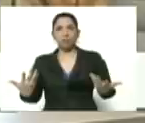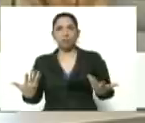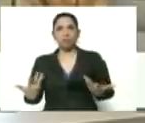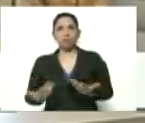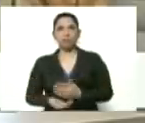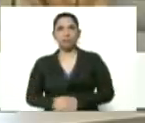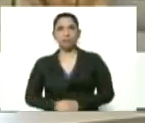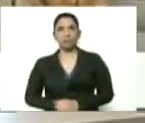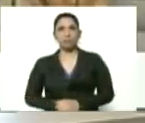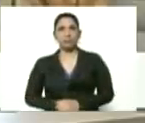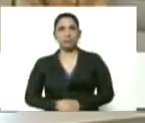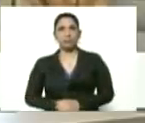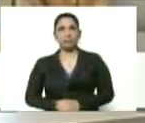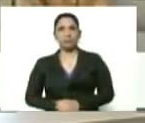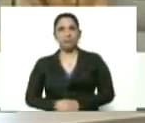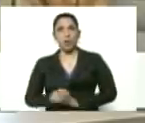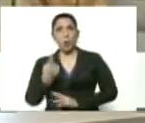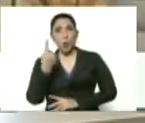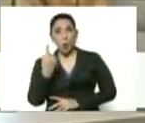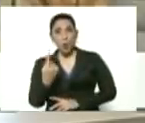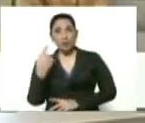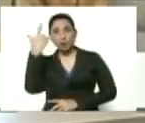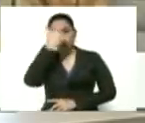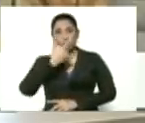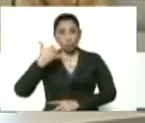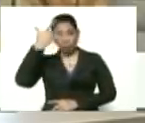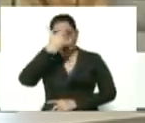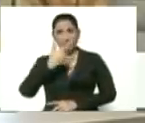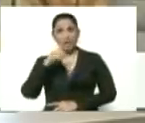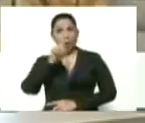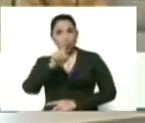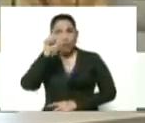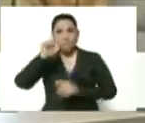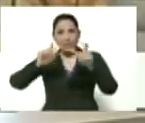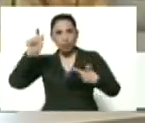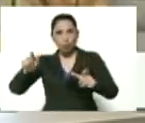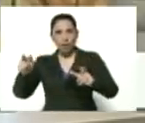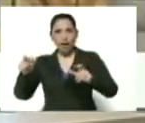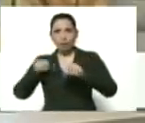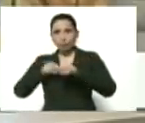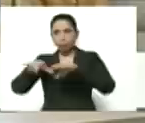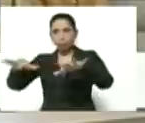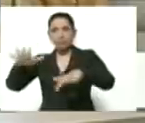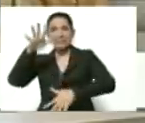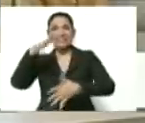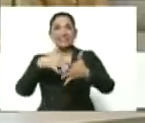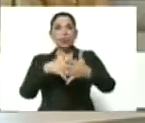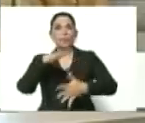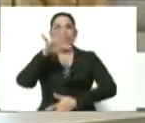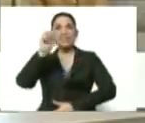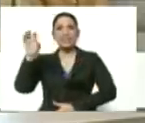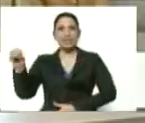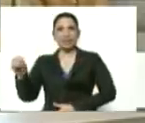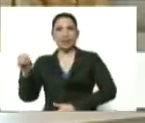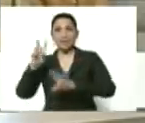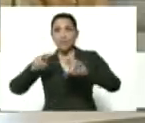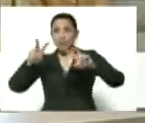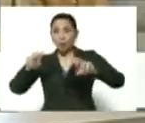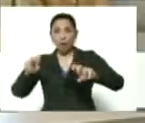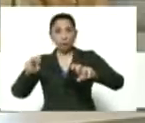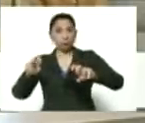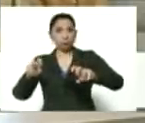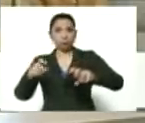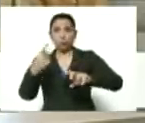En Sudáfrica, una persona contaminó a 5.500. Están averiguando todo. En un día,